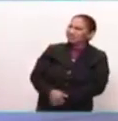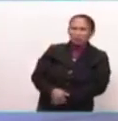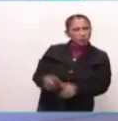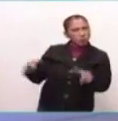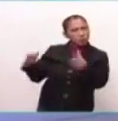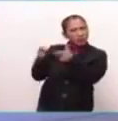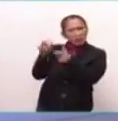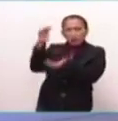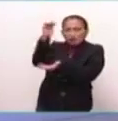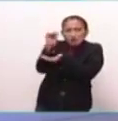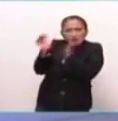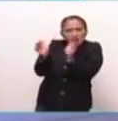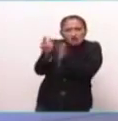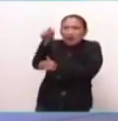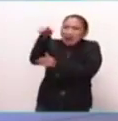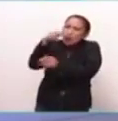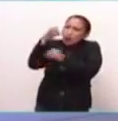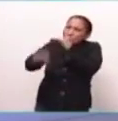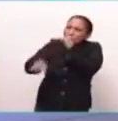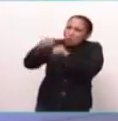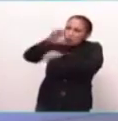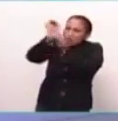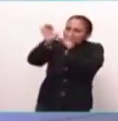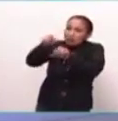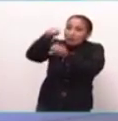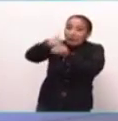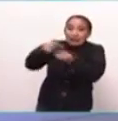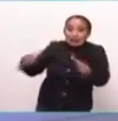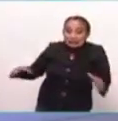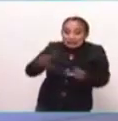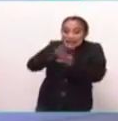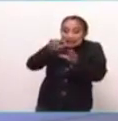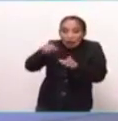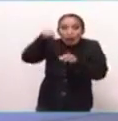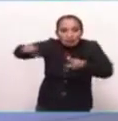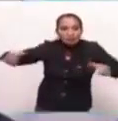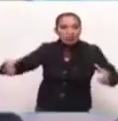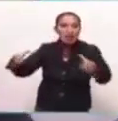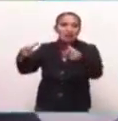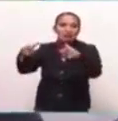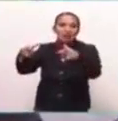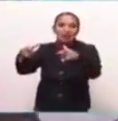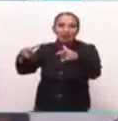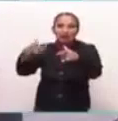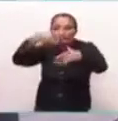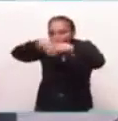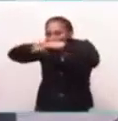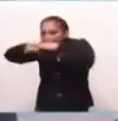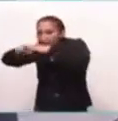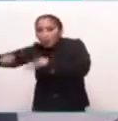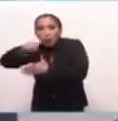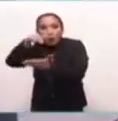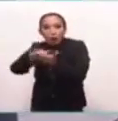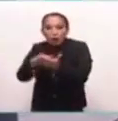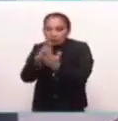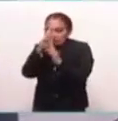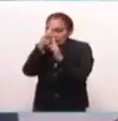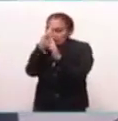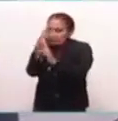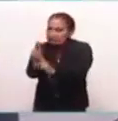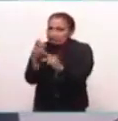una pirámide tan chiquita allá arriba? Es que el cerro es la pirámide. Todo el cerro con sus cuevas es un lugar sacralizado